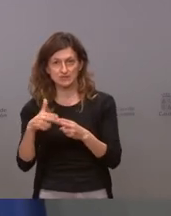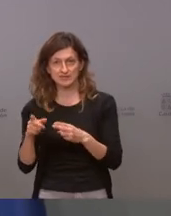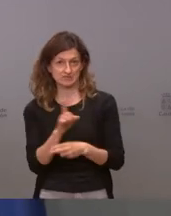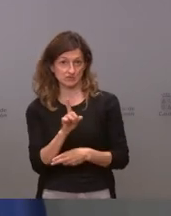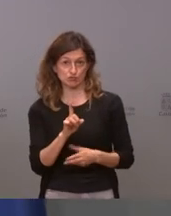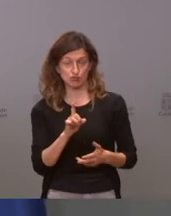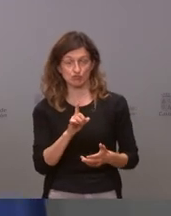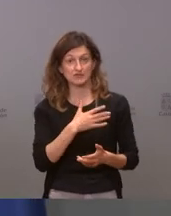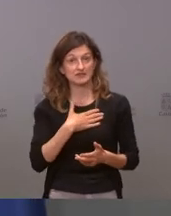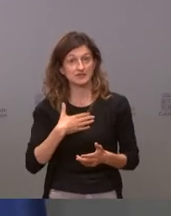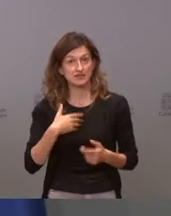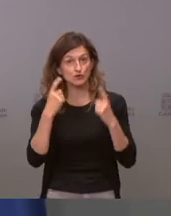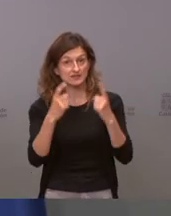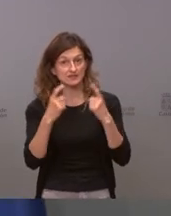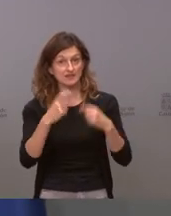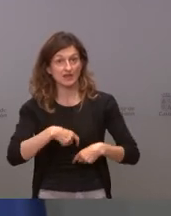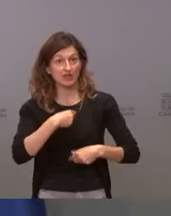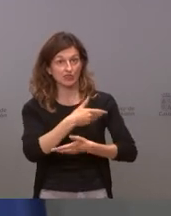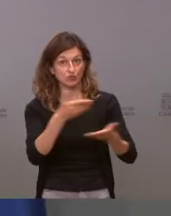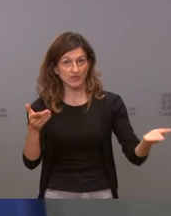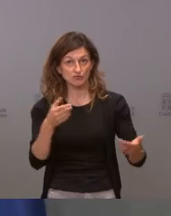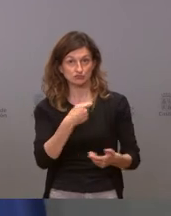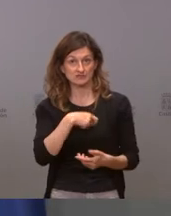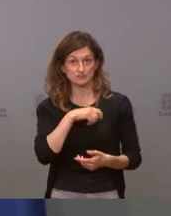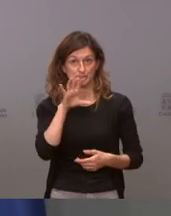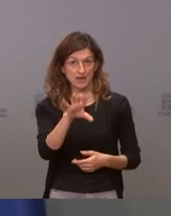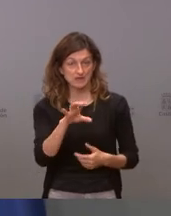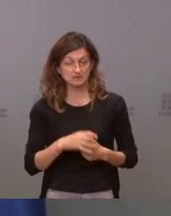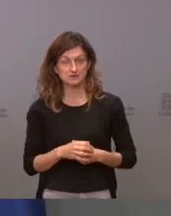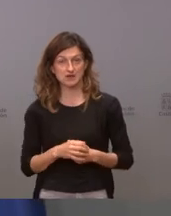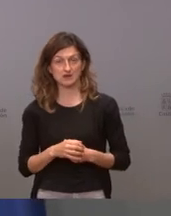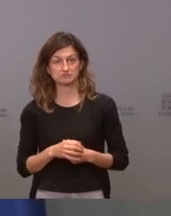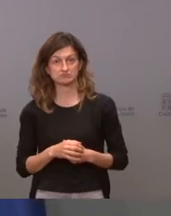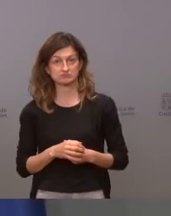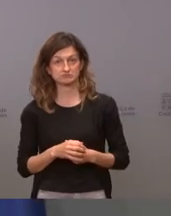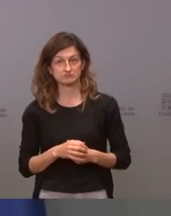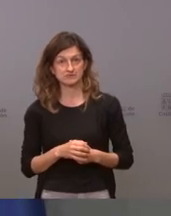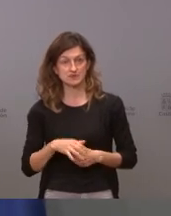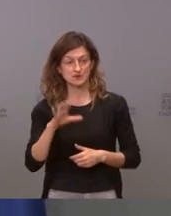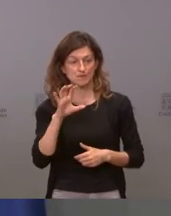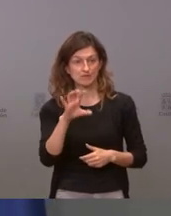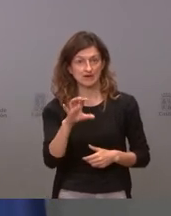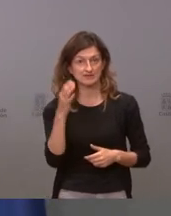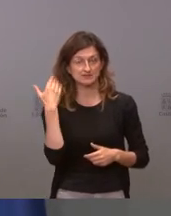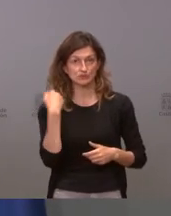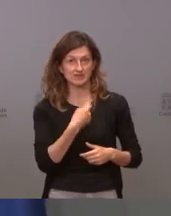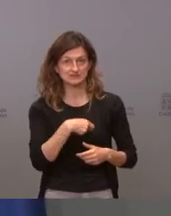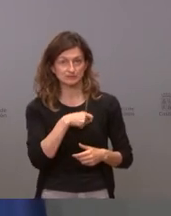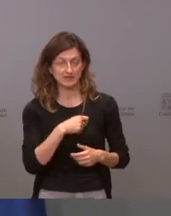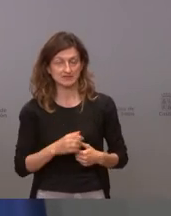se trata de intentar que los ciudadanos de nuestro país de este país anteriormente llamado España